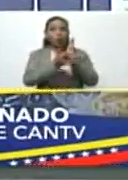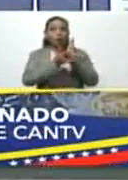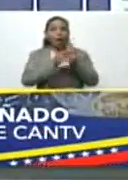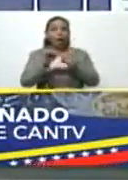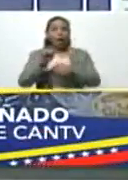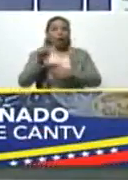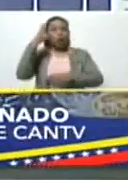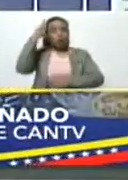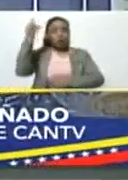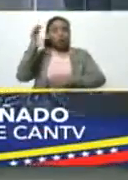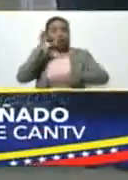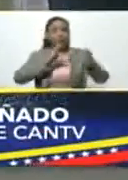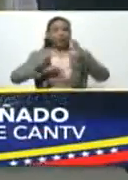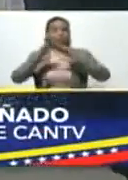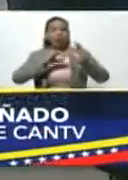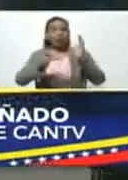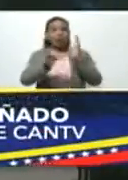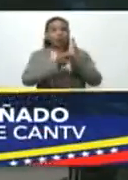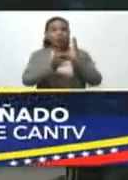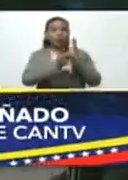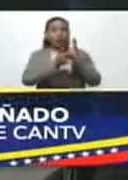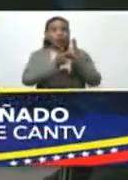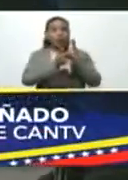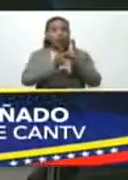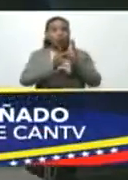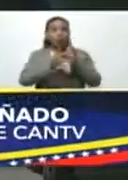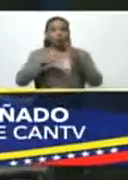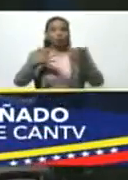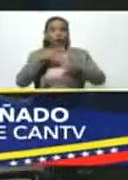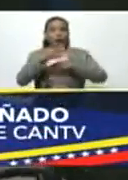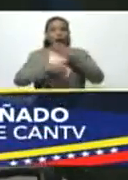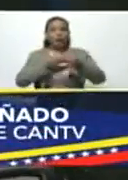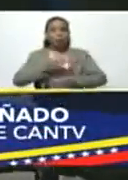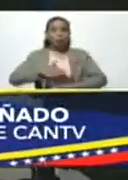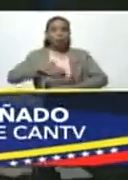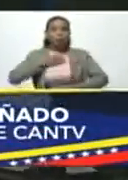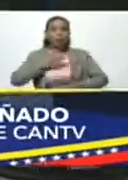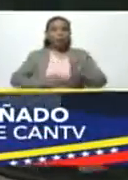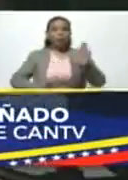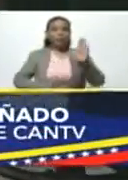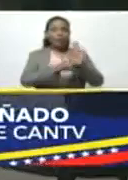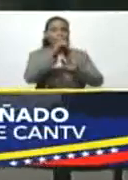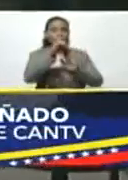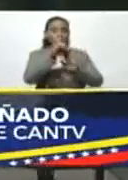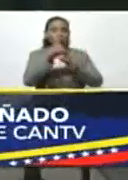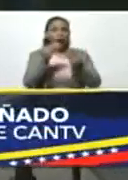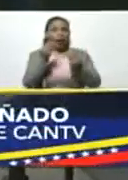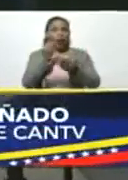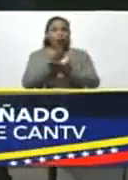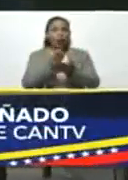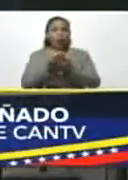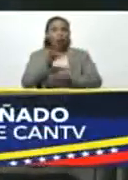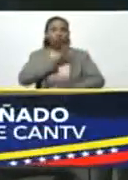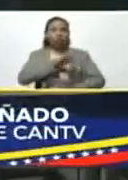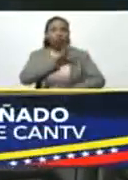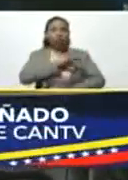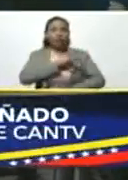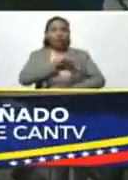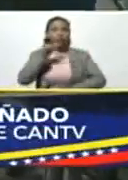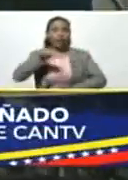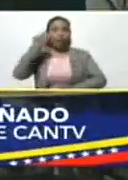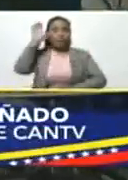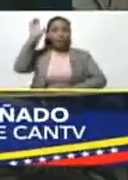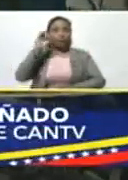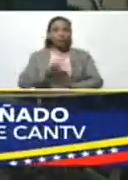Consejo Científico Tecnológico, ha hecho posible para el desarrollo económico y social del país.